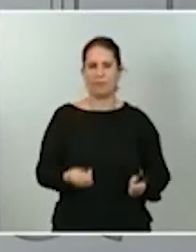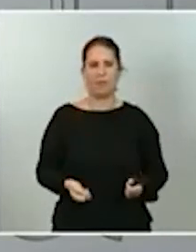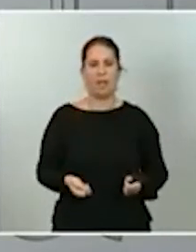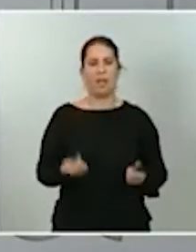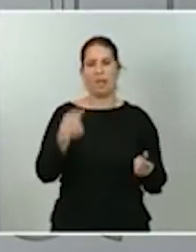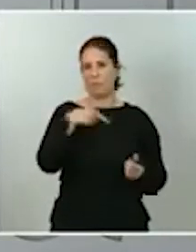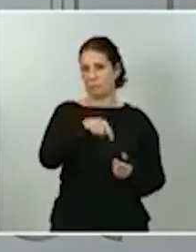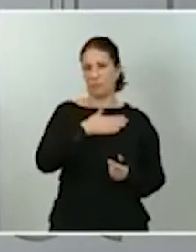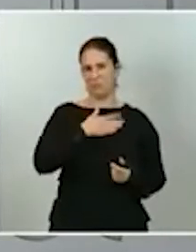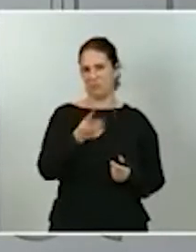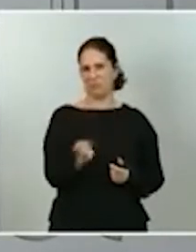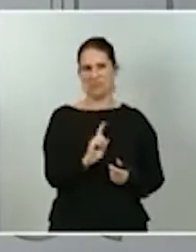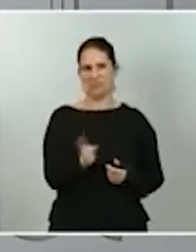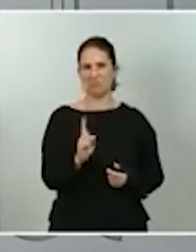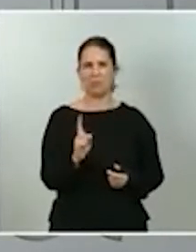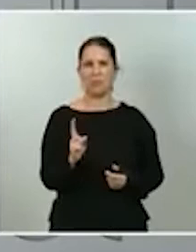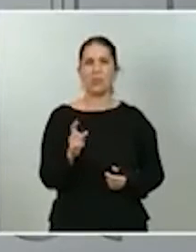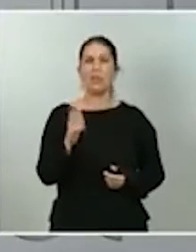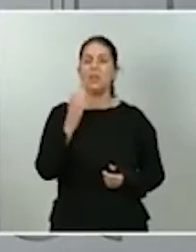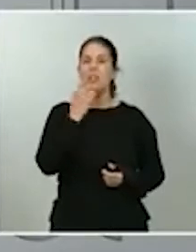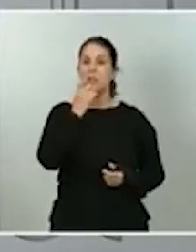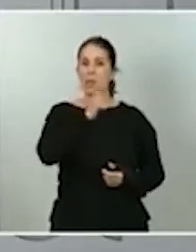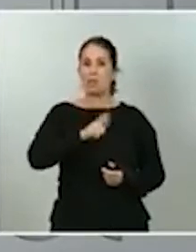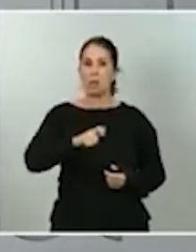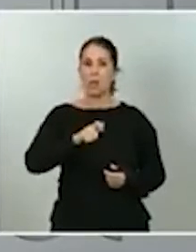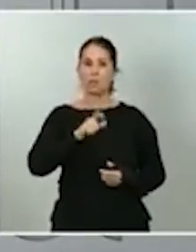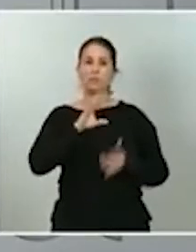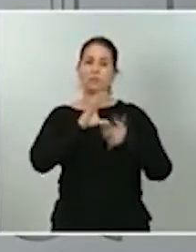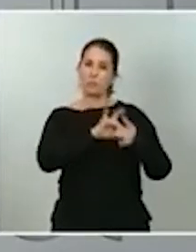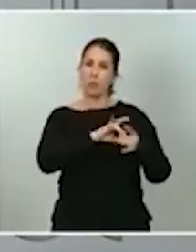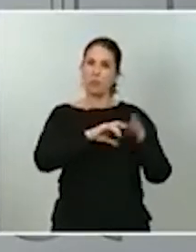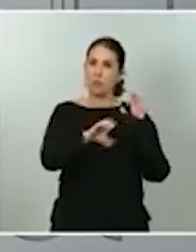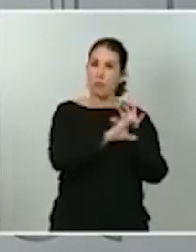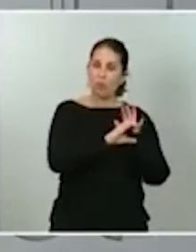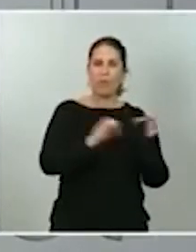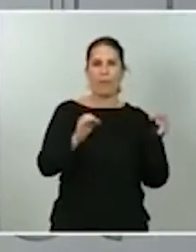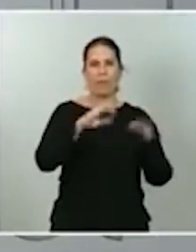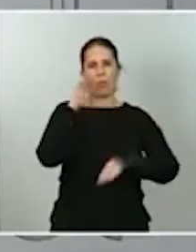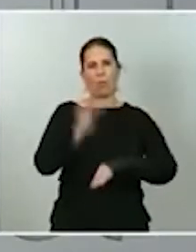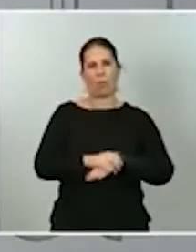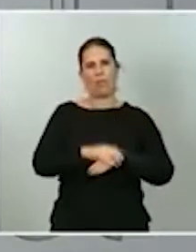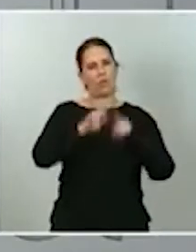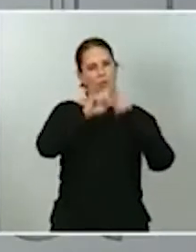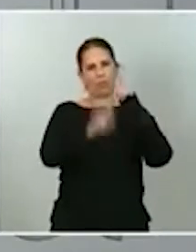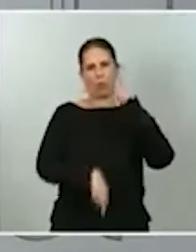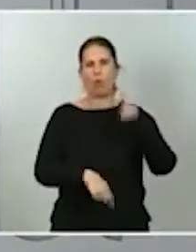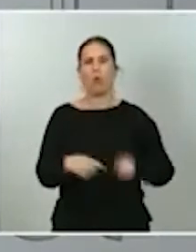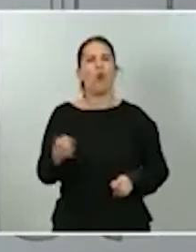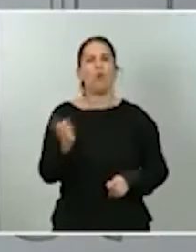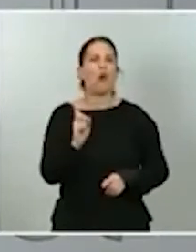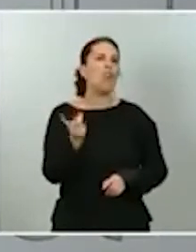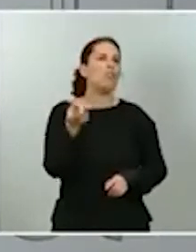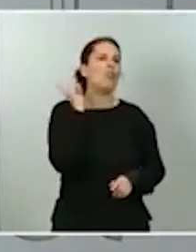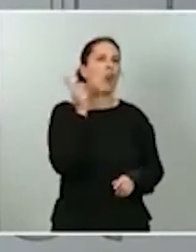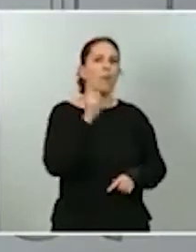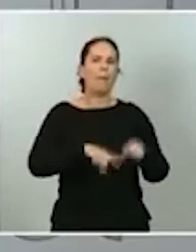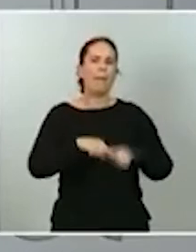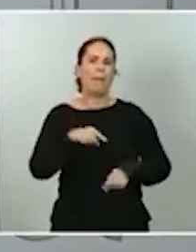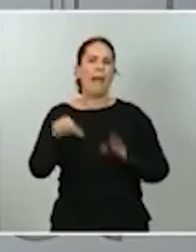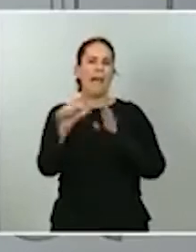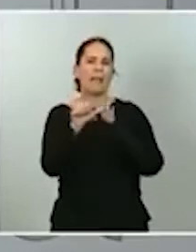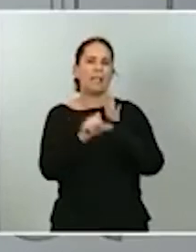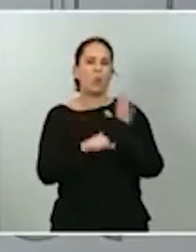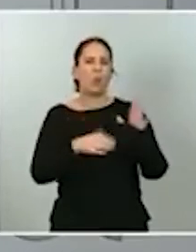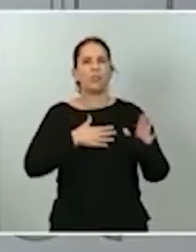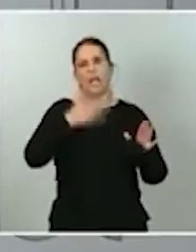se arrogan la Constitución la cumplan de la alaceta y no solamente en aquellos artículos que le interesan, evidentemente hablo del Partido Popular,